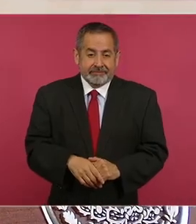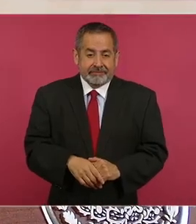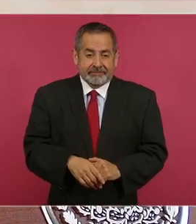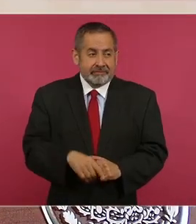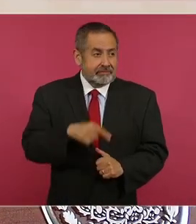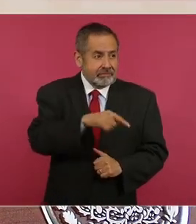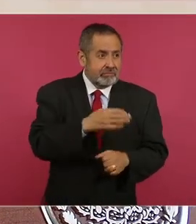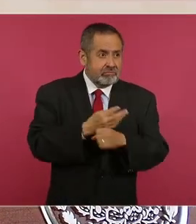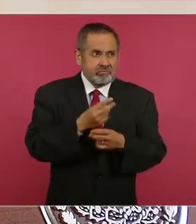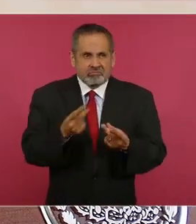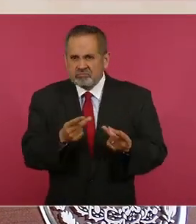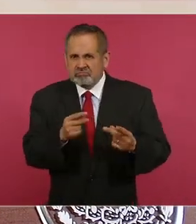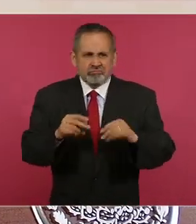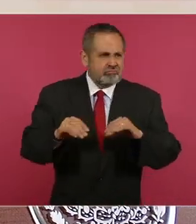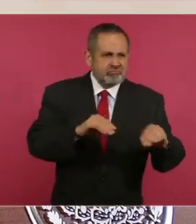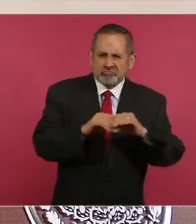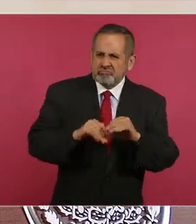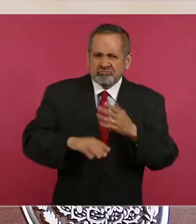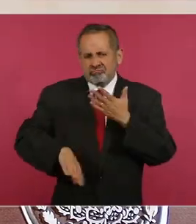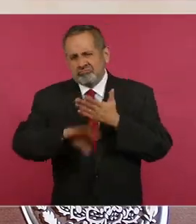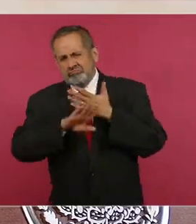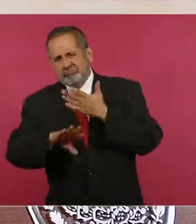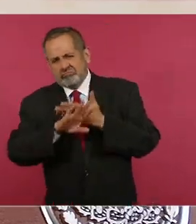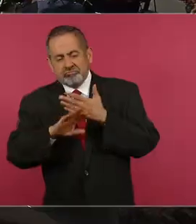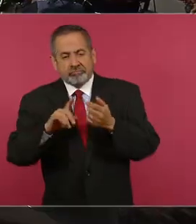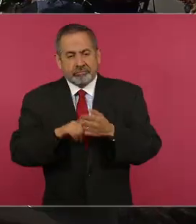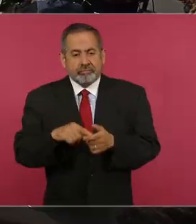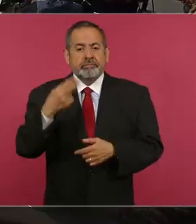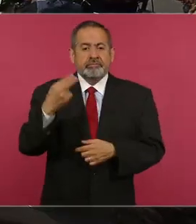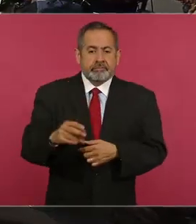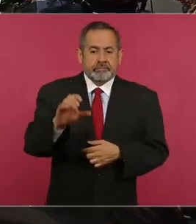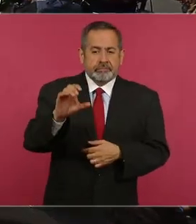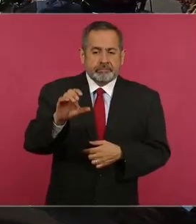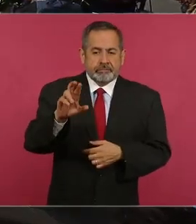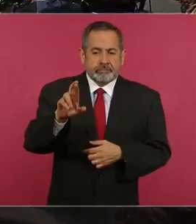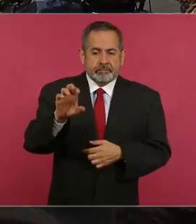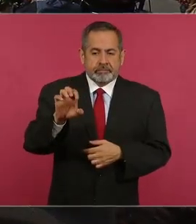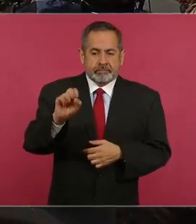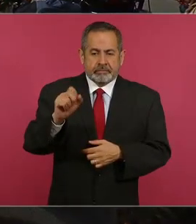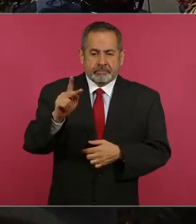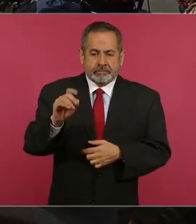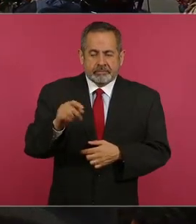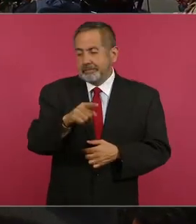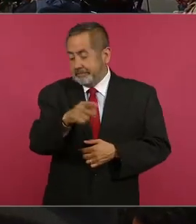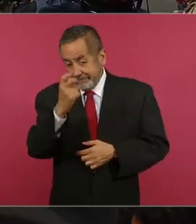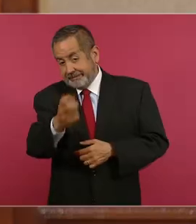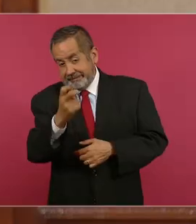veo muy activo ahora en contra, Crespo, Crespo, que era así